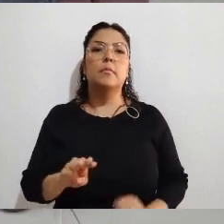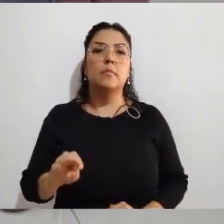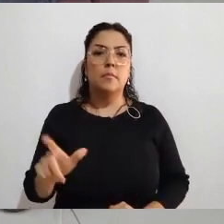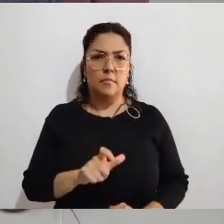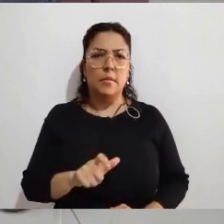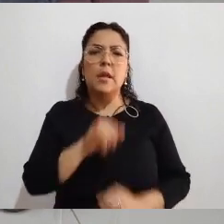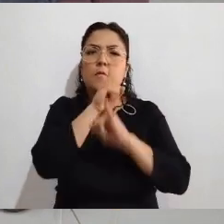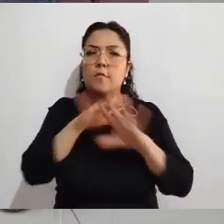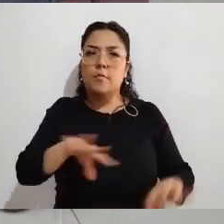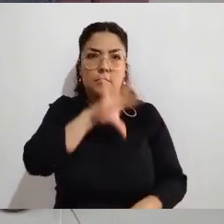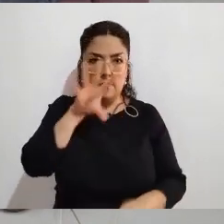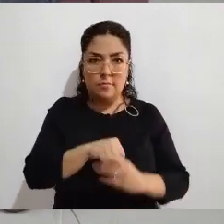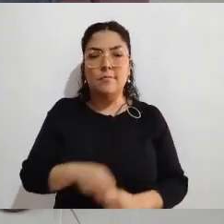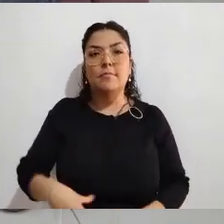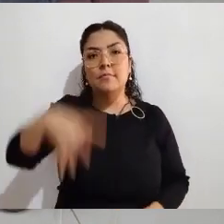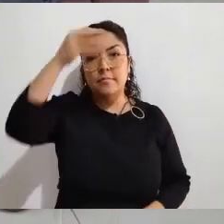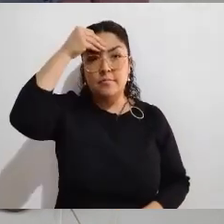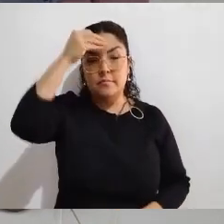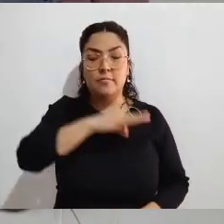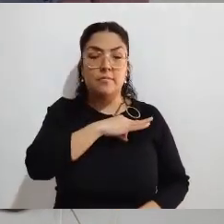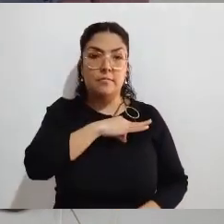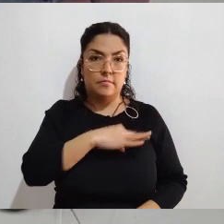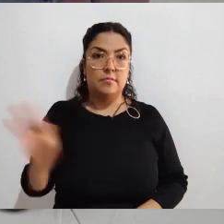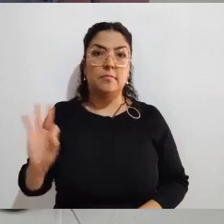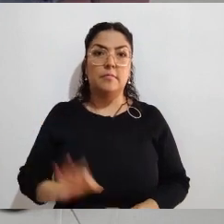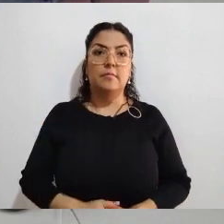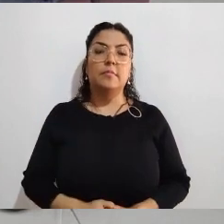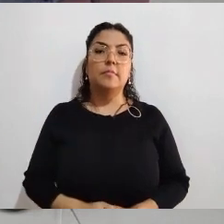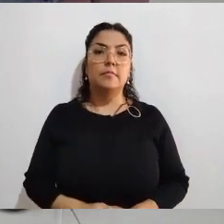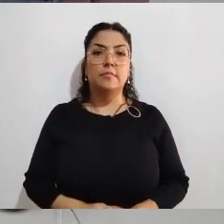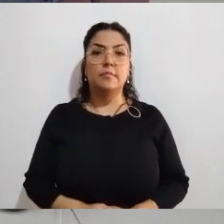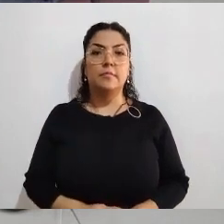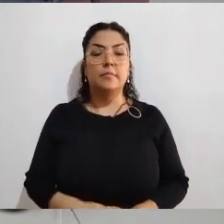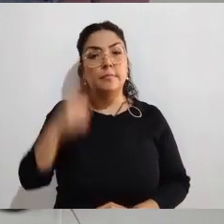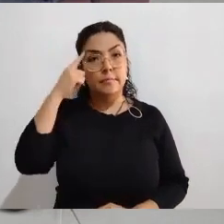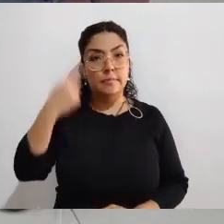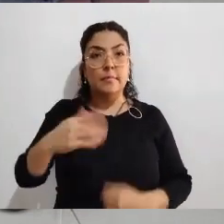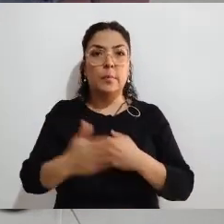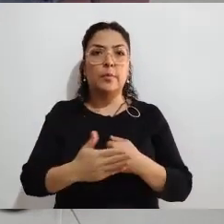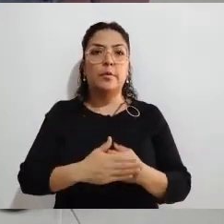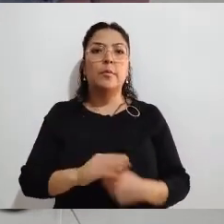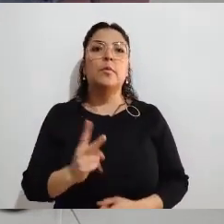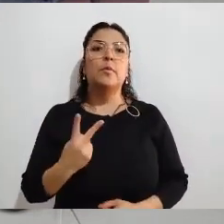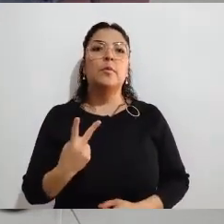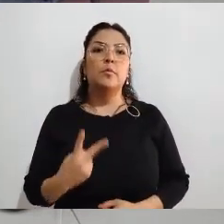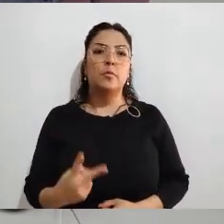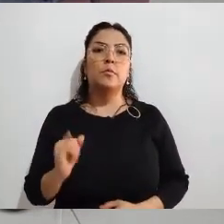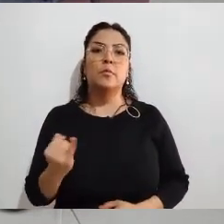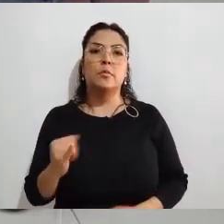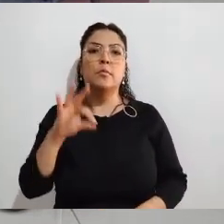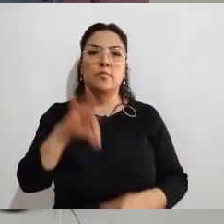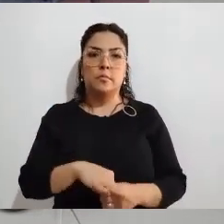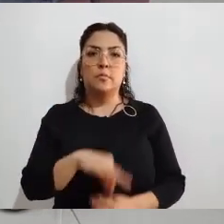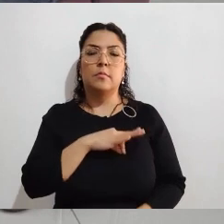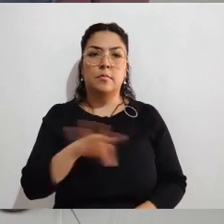la observación electoral y también toda la documentación que estamos generando con motivo de este proceso que nos llevará el domingo 2 de